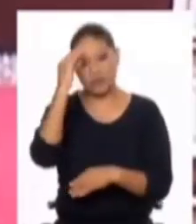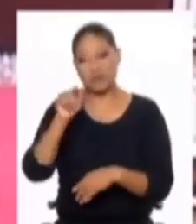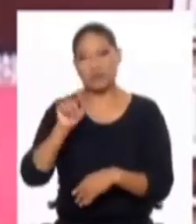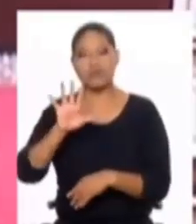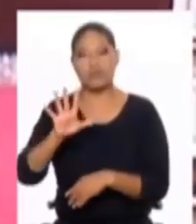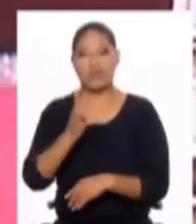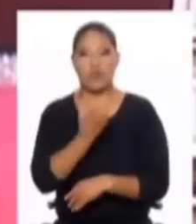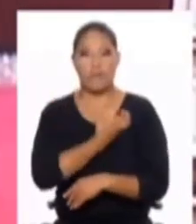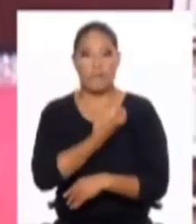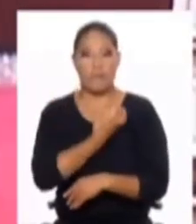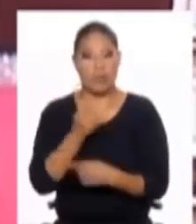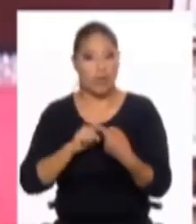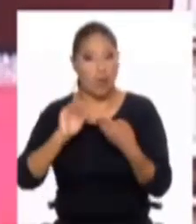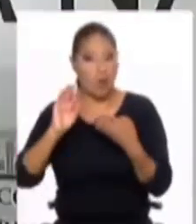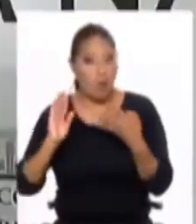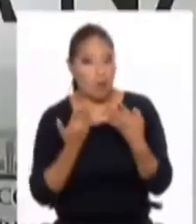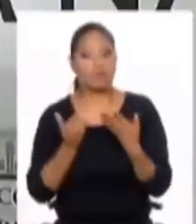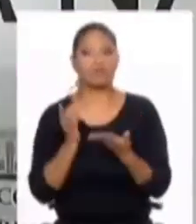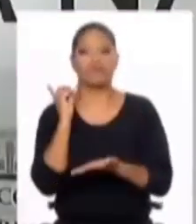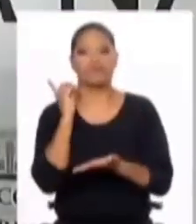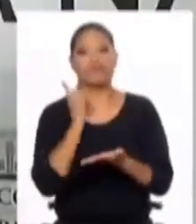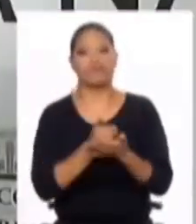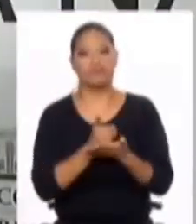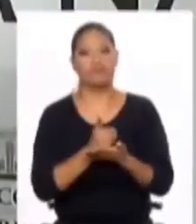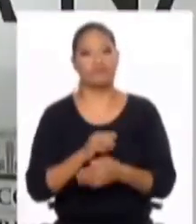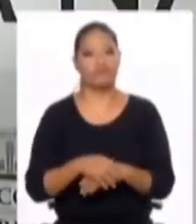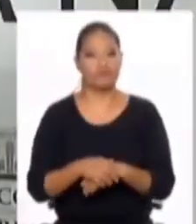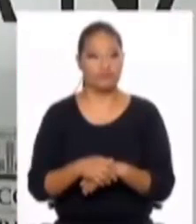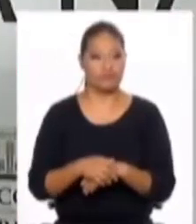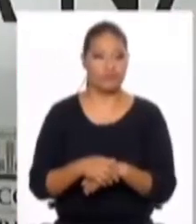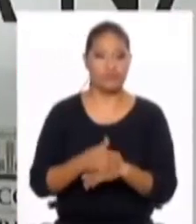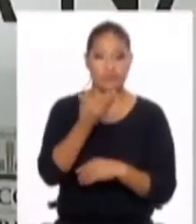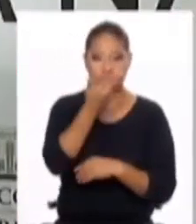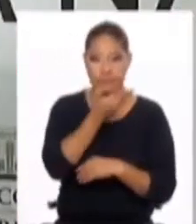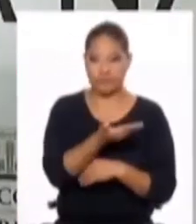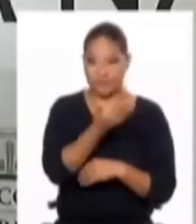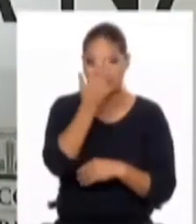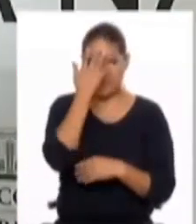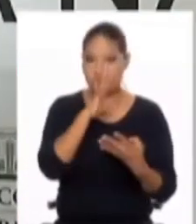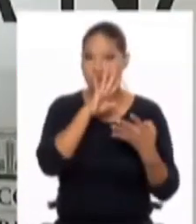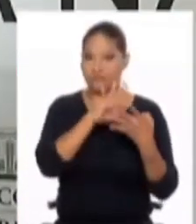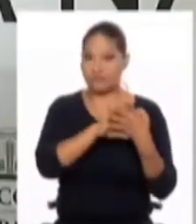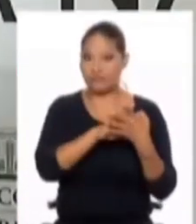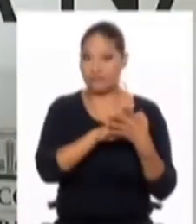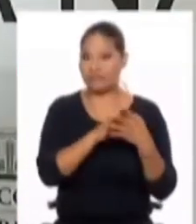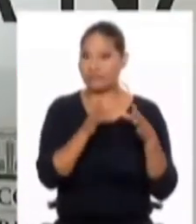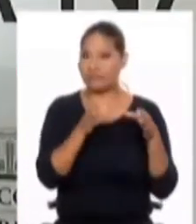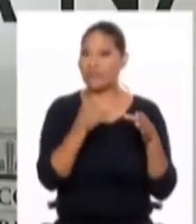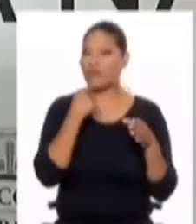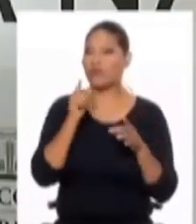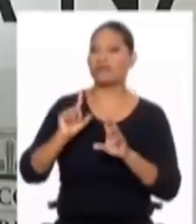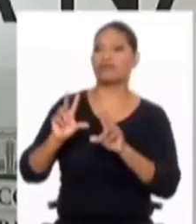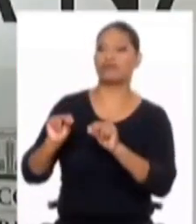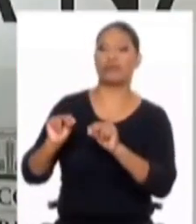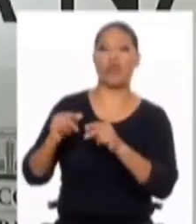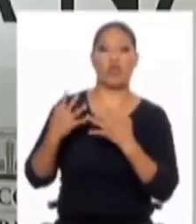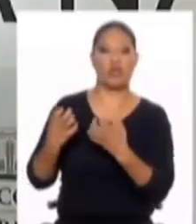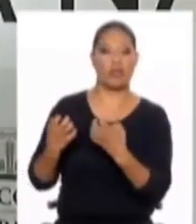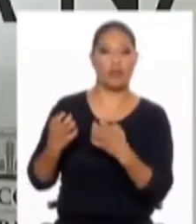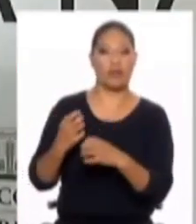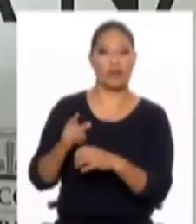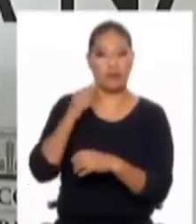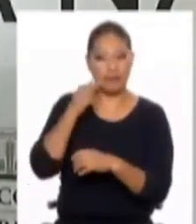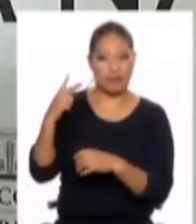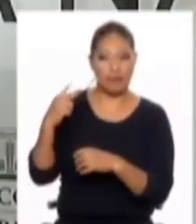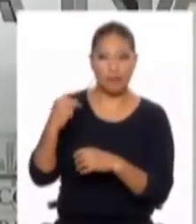esta situación de Pedro Castillo no olvides de suscribirte a nuestro canal, dale mucho like y lo más importante, comparte nuestra información con